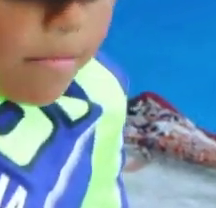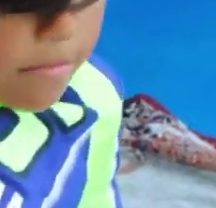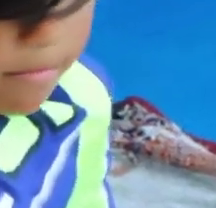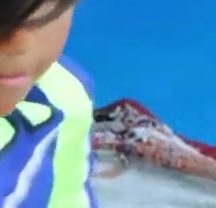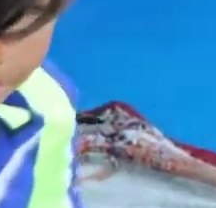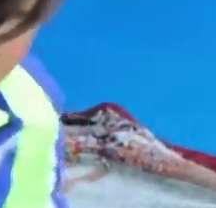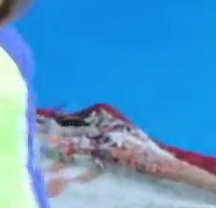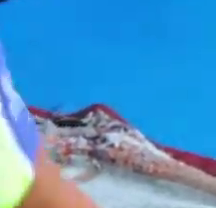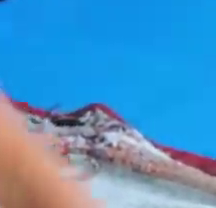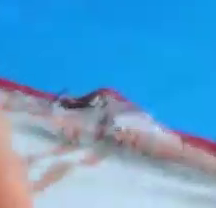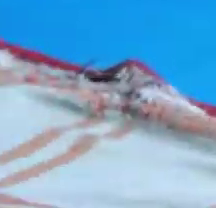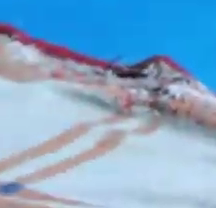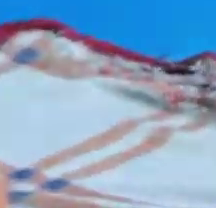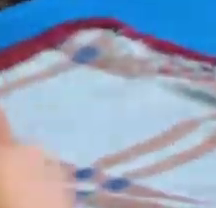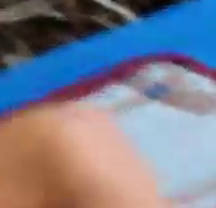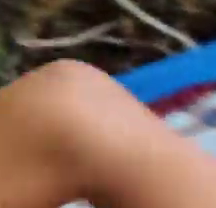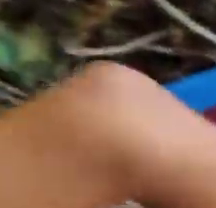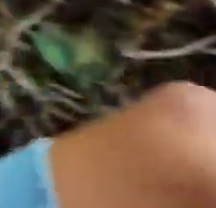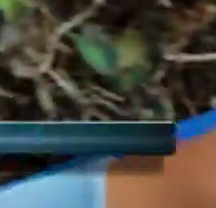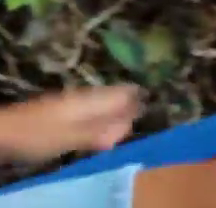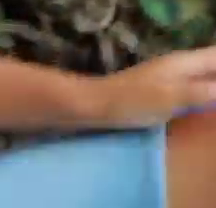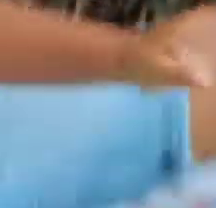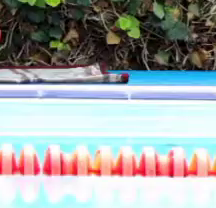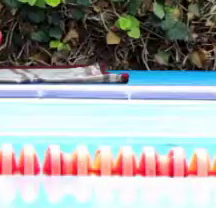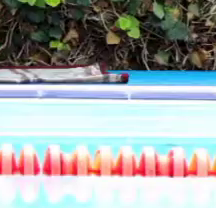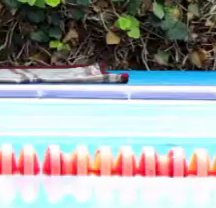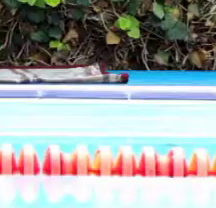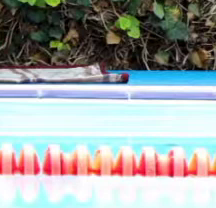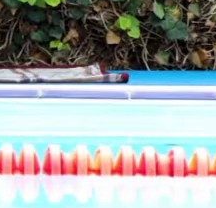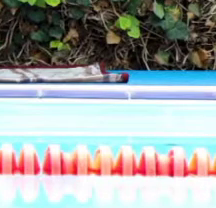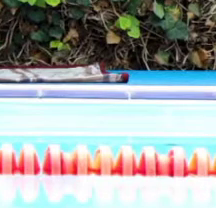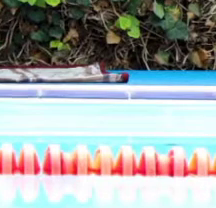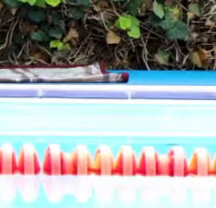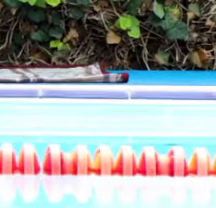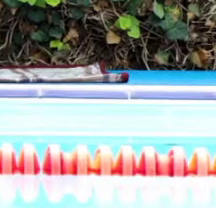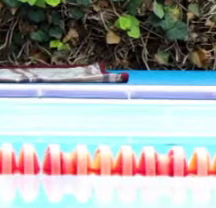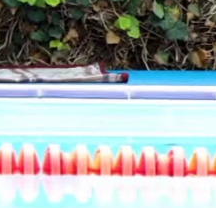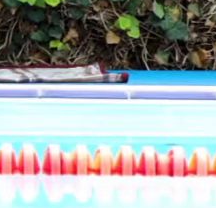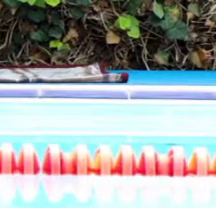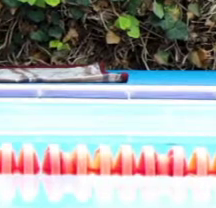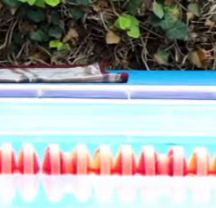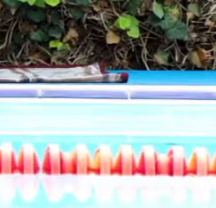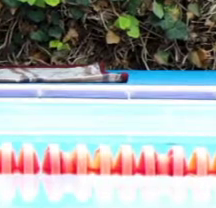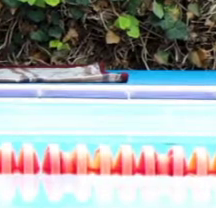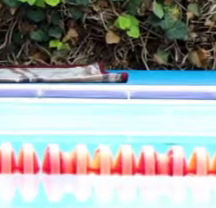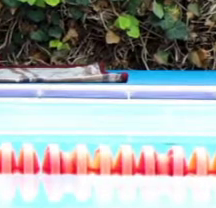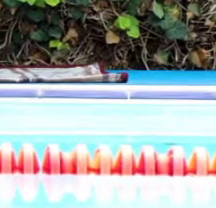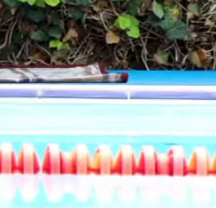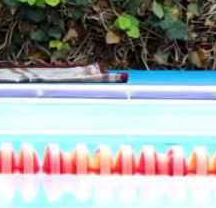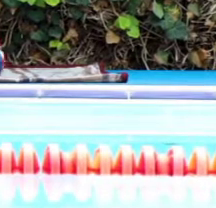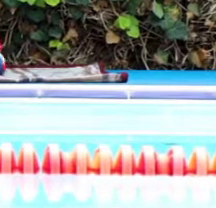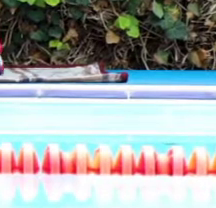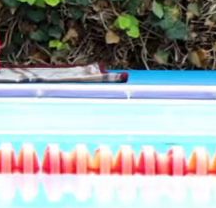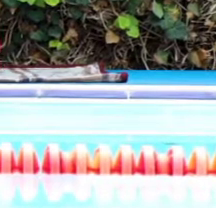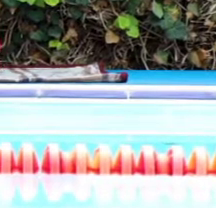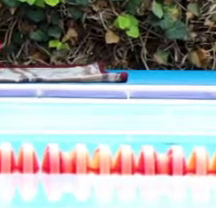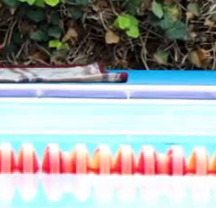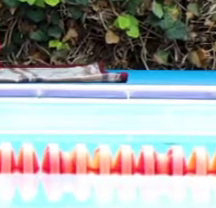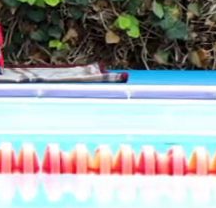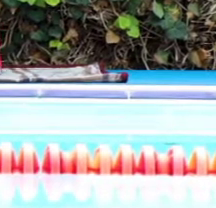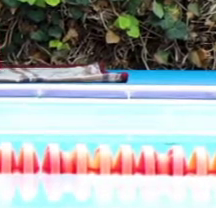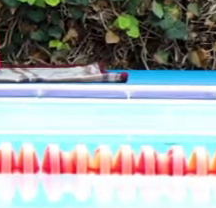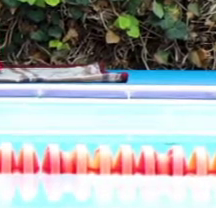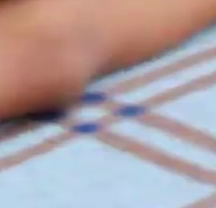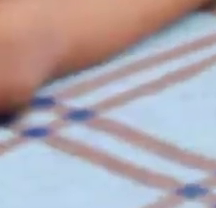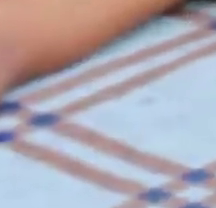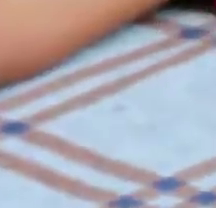y cambiamos de posición. Cambiamos de mano. Apoyamos la mano derecha. Estiramos totalmente el cuerpo. Bien estirado.